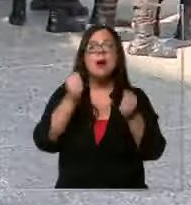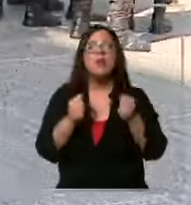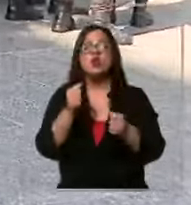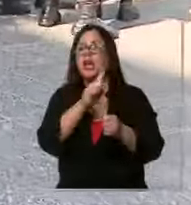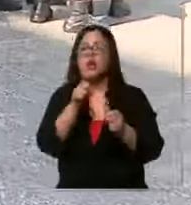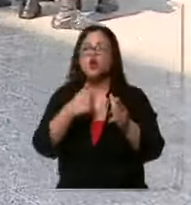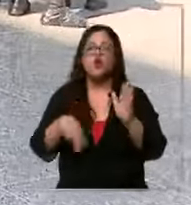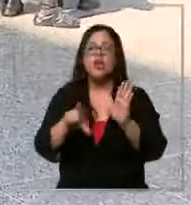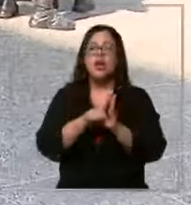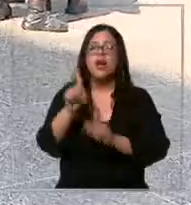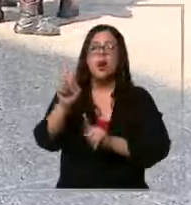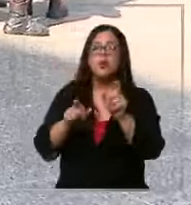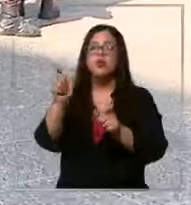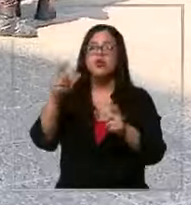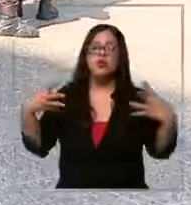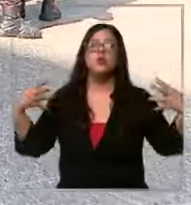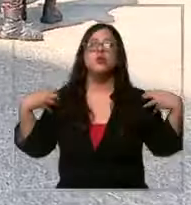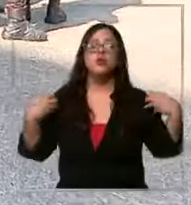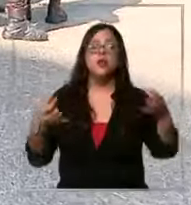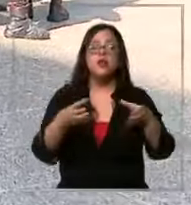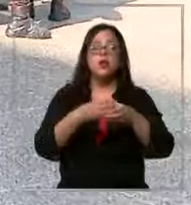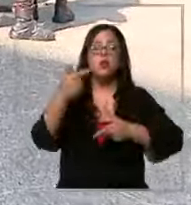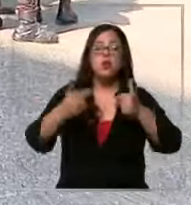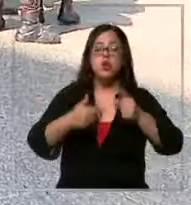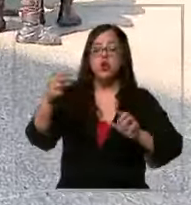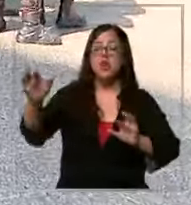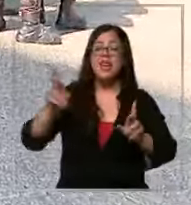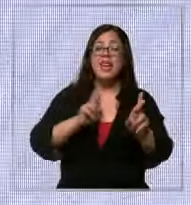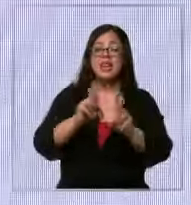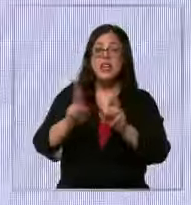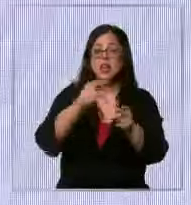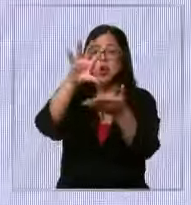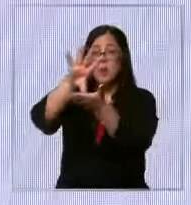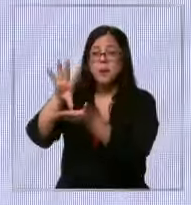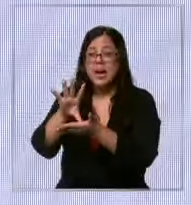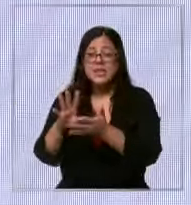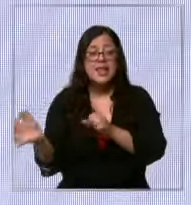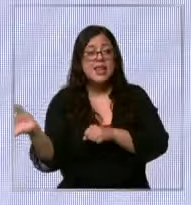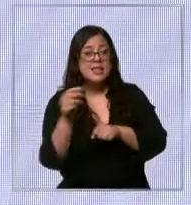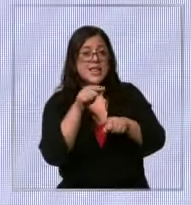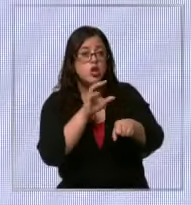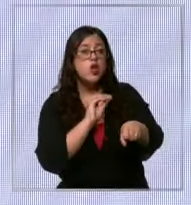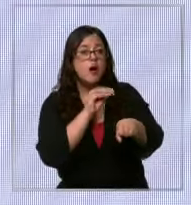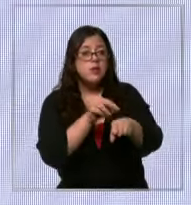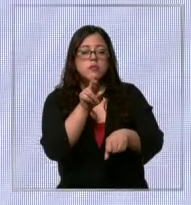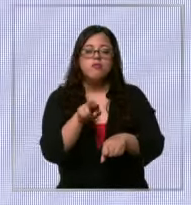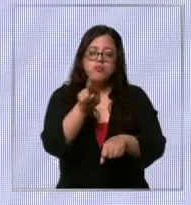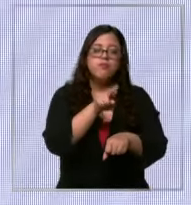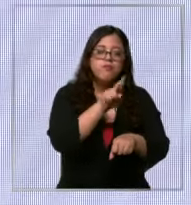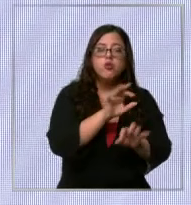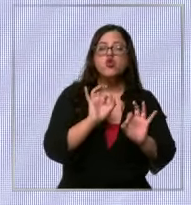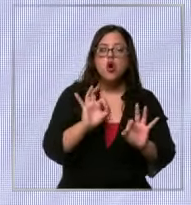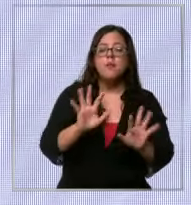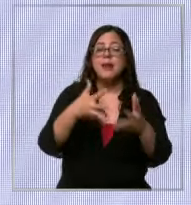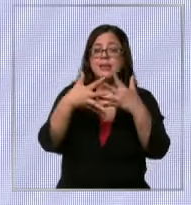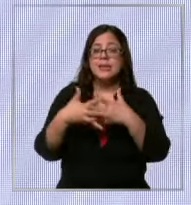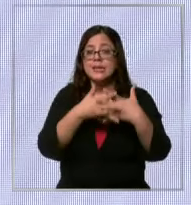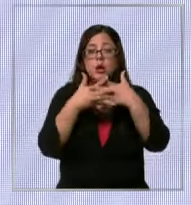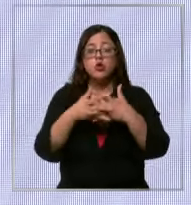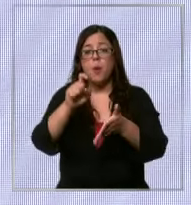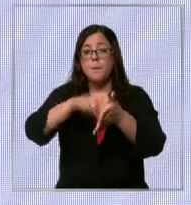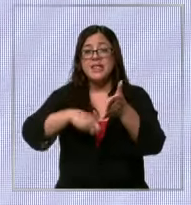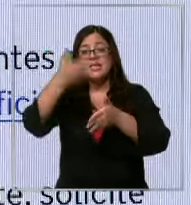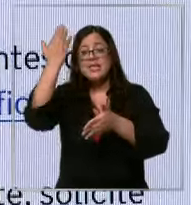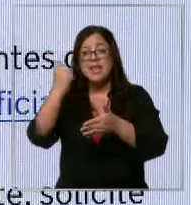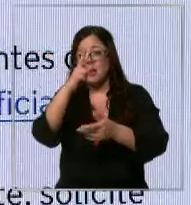se han desempeñado en cargos políticos que implican las relaciones con otros países explican que estas advertencias son comunes. De hecho, Estados Unidos emitió hace unos